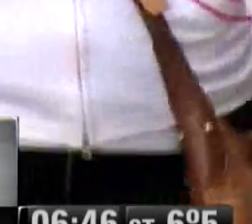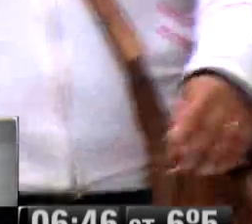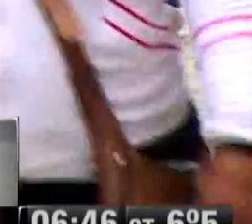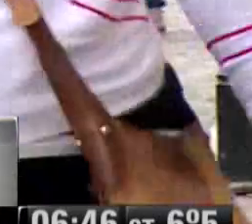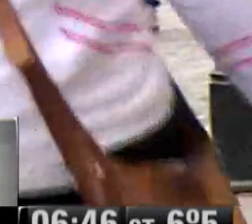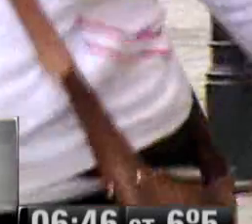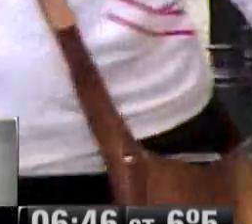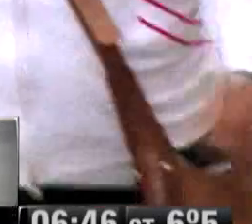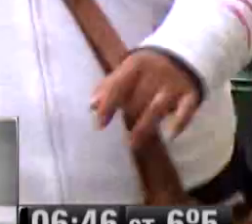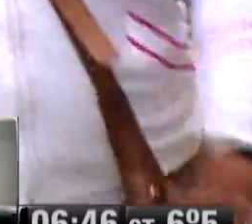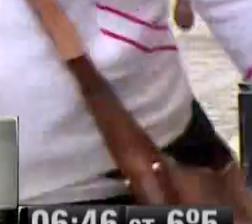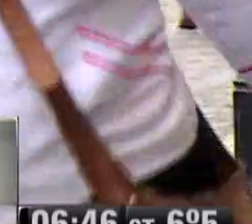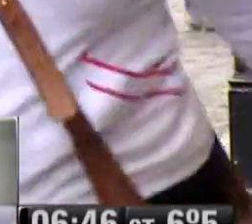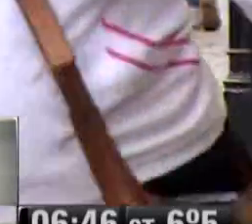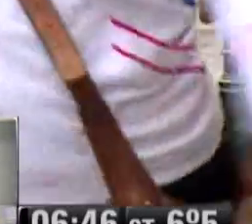La como